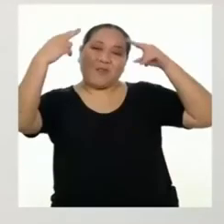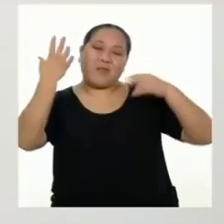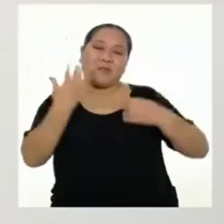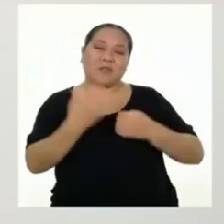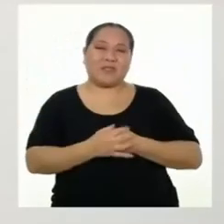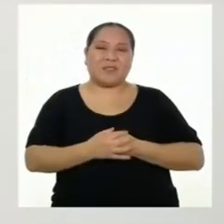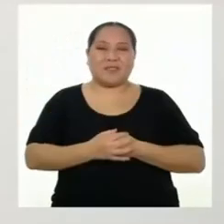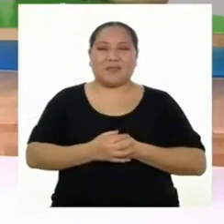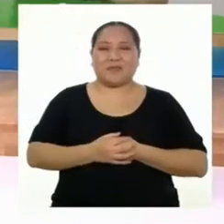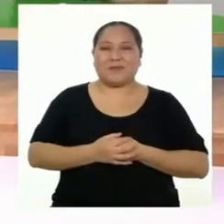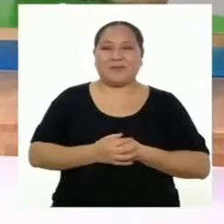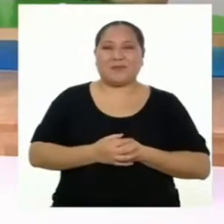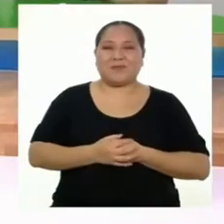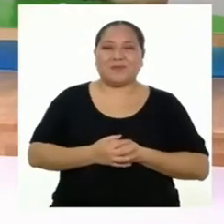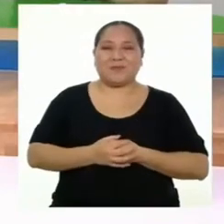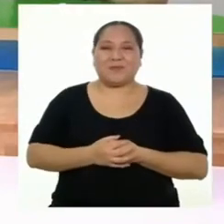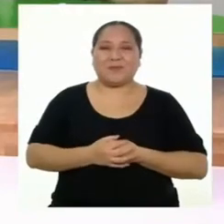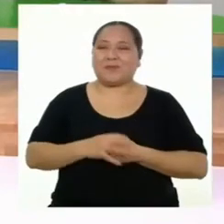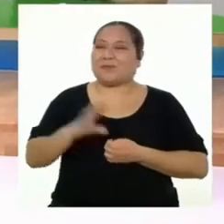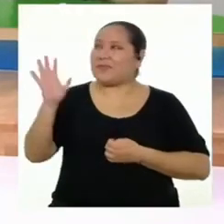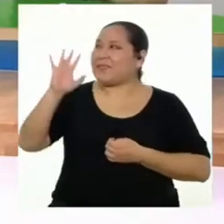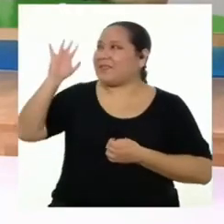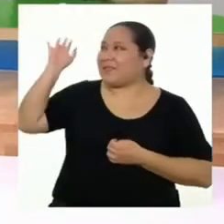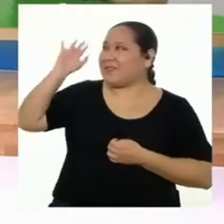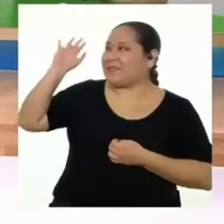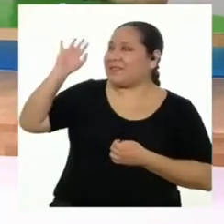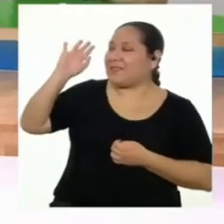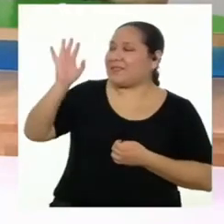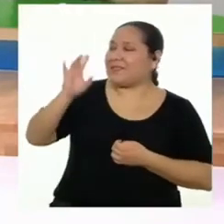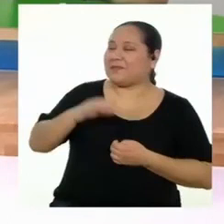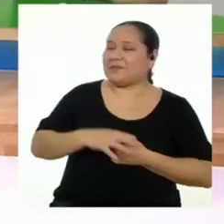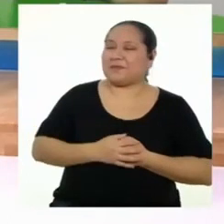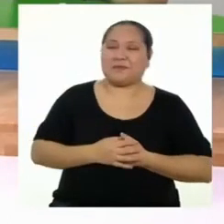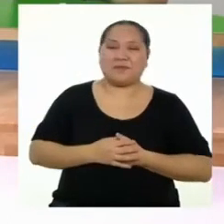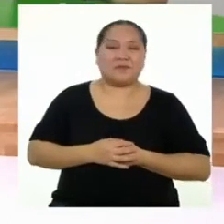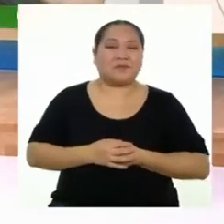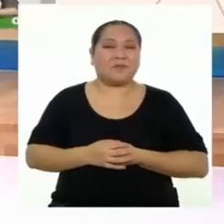muy pronto! ¡Nos vemos!